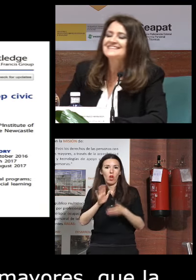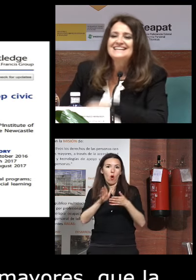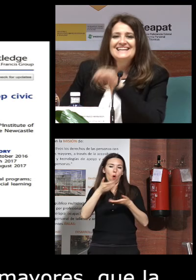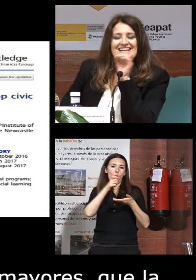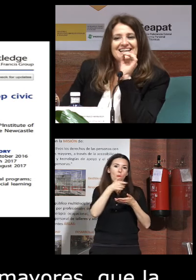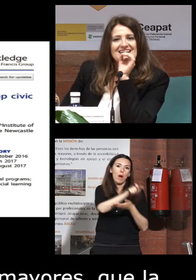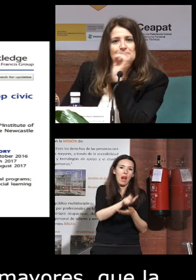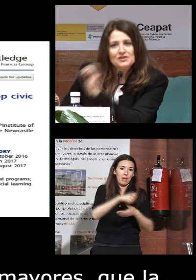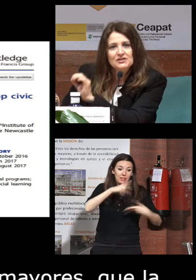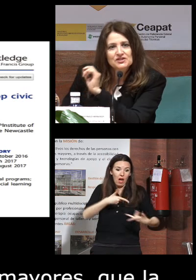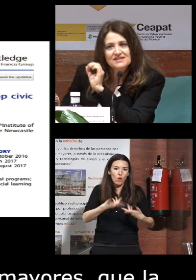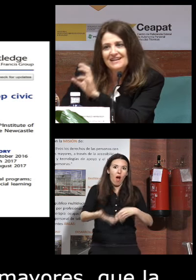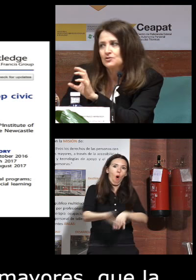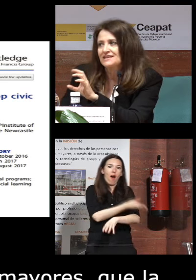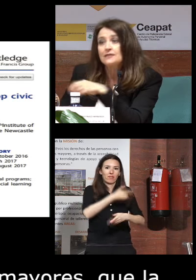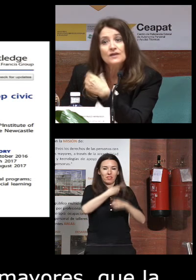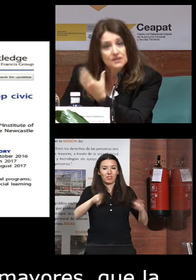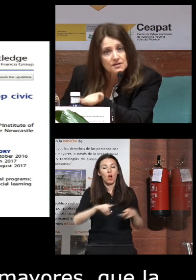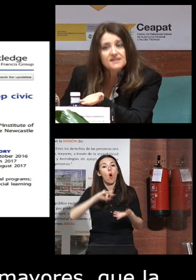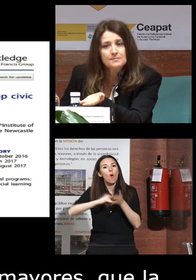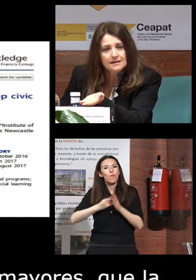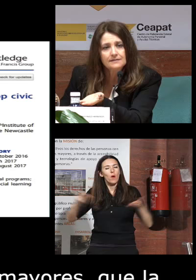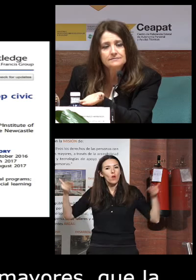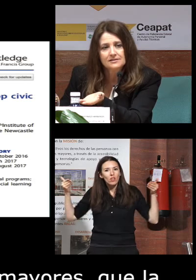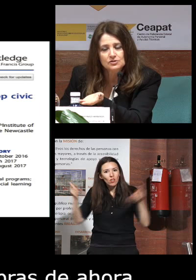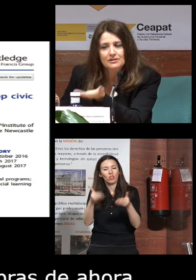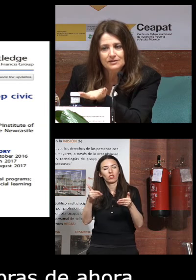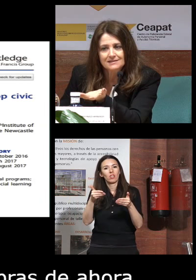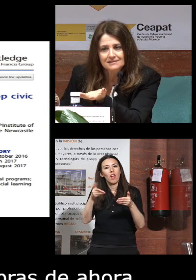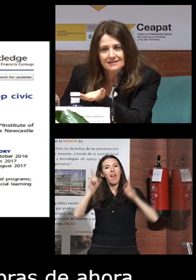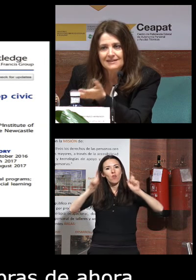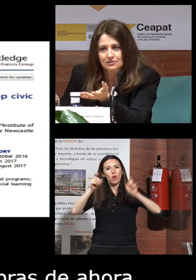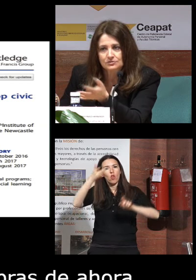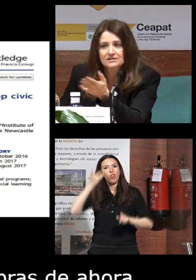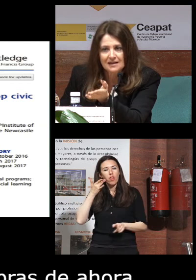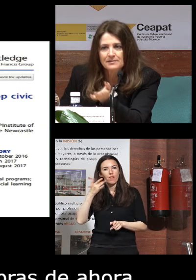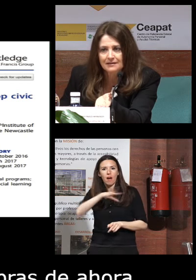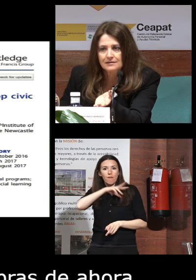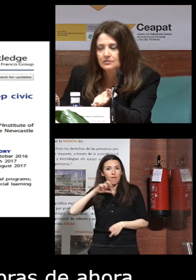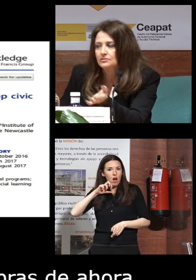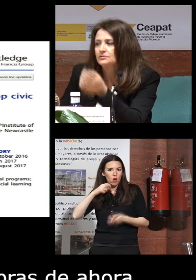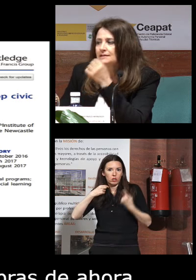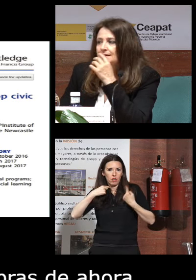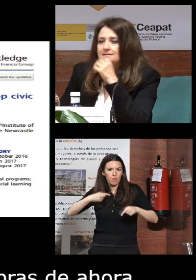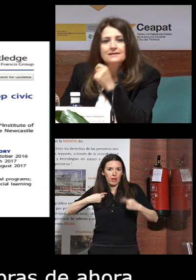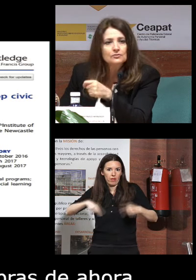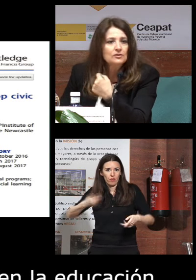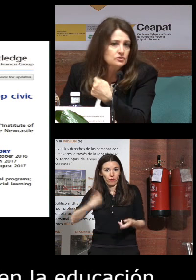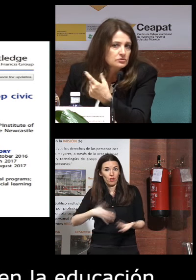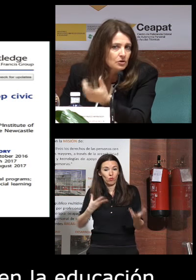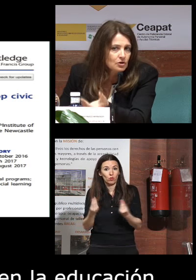antes proyectos centrados en la educación cívica esos valores que tanto se están perdiendo enseñando a